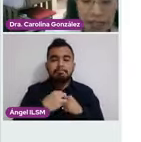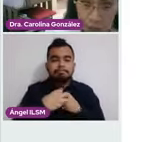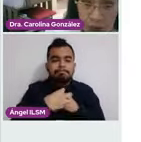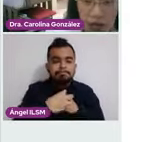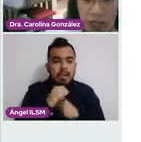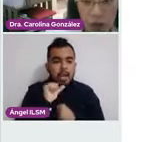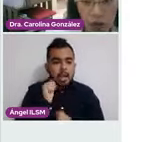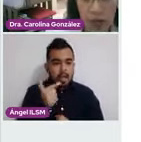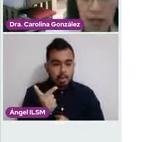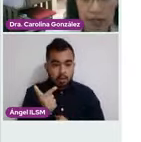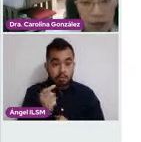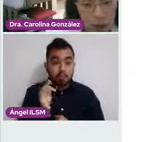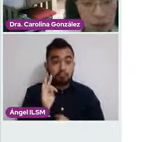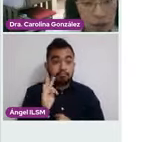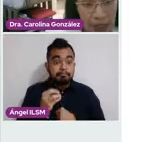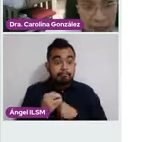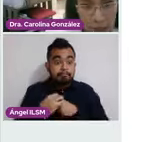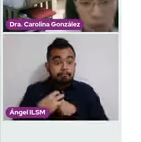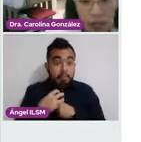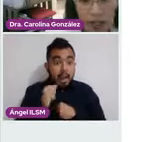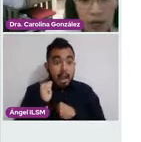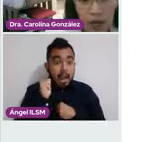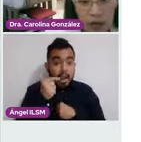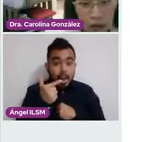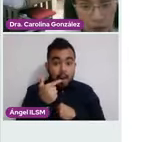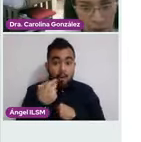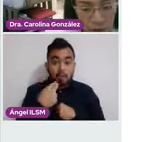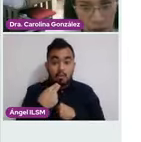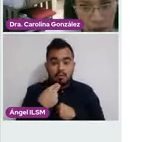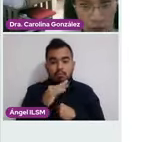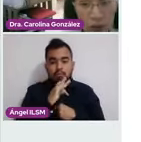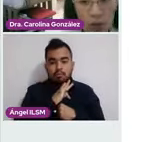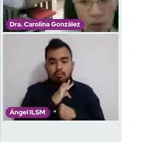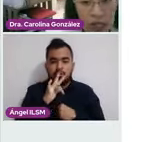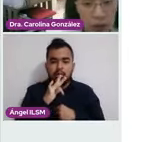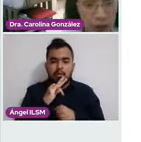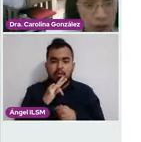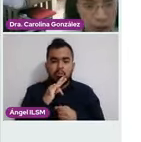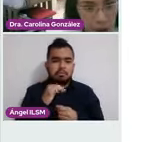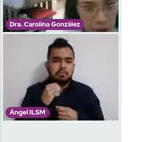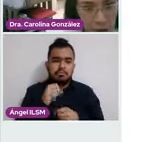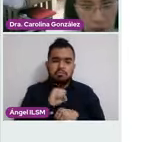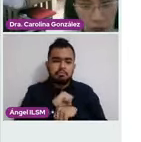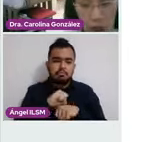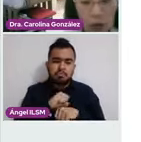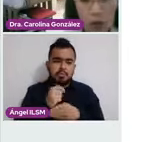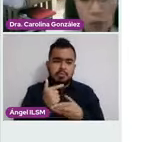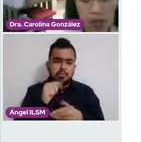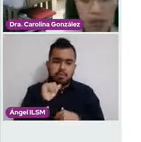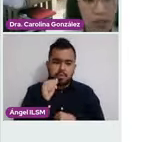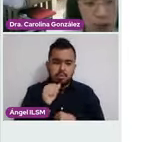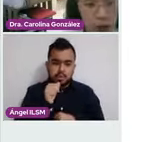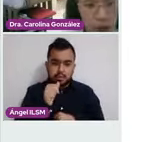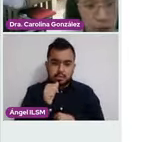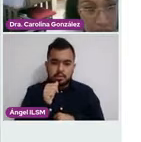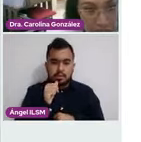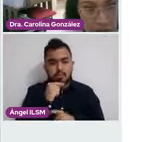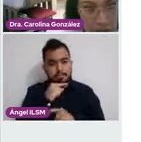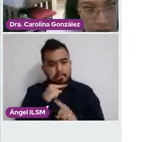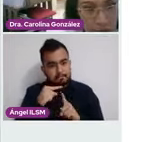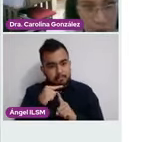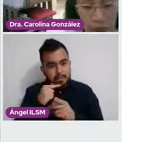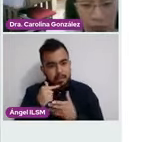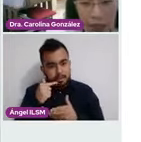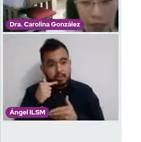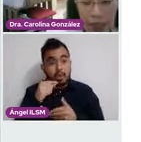Si ya hay una lesión escamosa epitelial, puede ser una lesión de bajo grado, una lesión de alto grado, o les puede hacer el diagnóstico de un